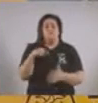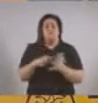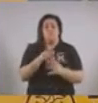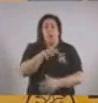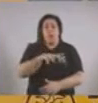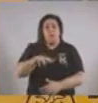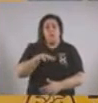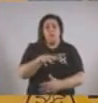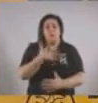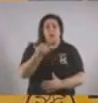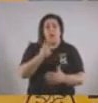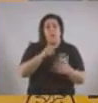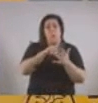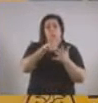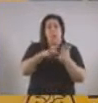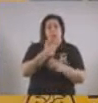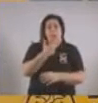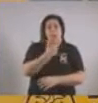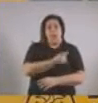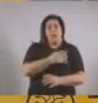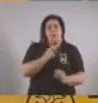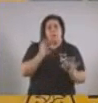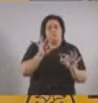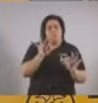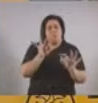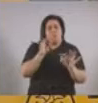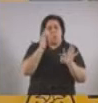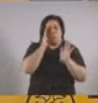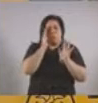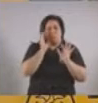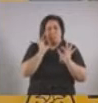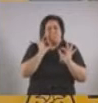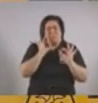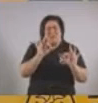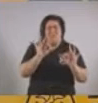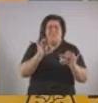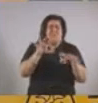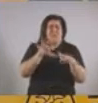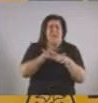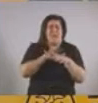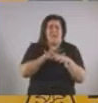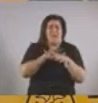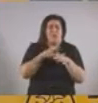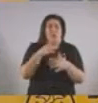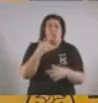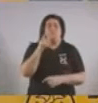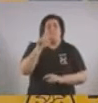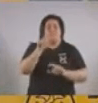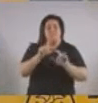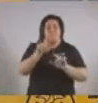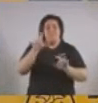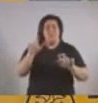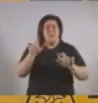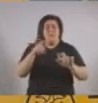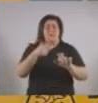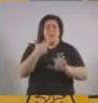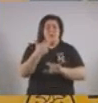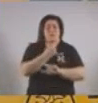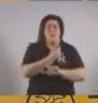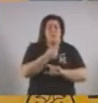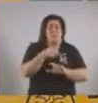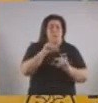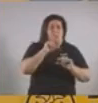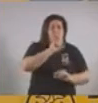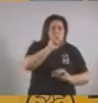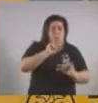un plan de vacunación muy riguroso, totalmente transparente, donde hacemos que la vacuna llegue a cada